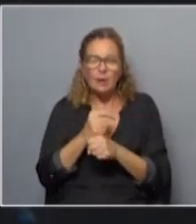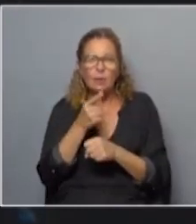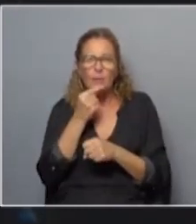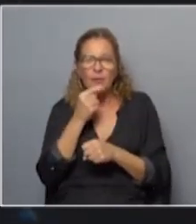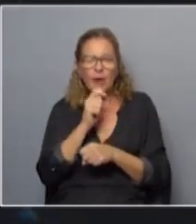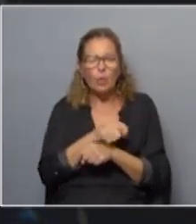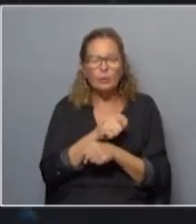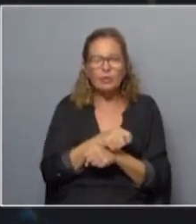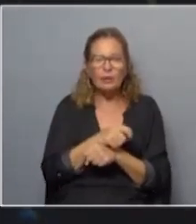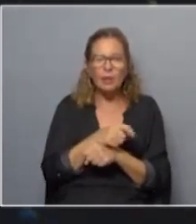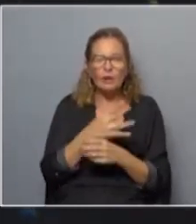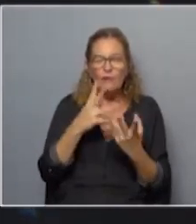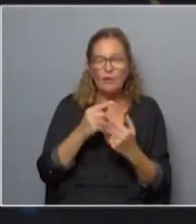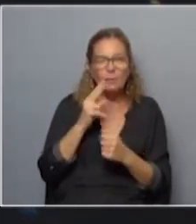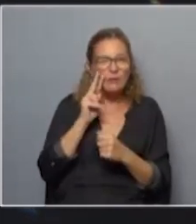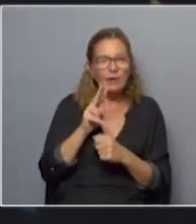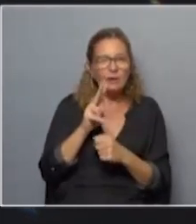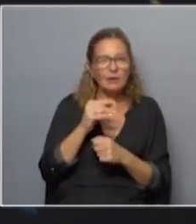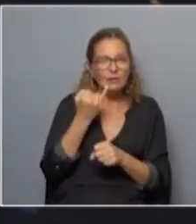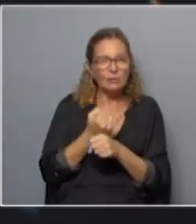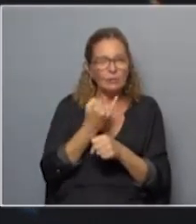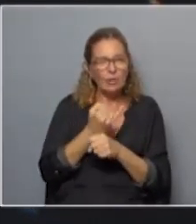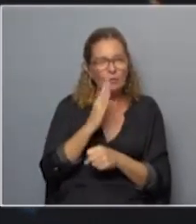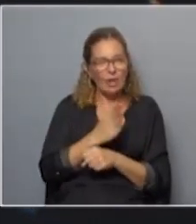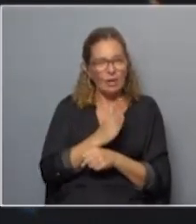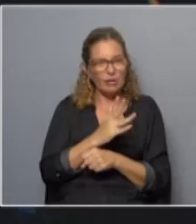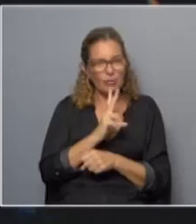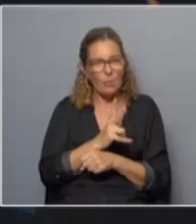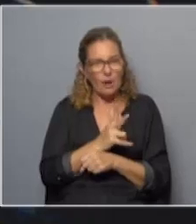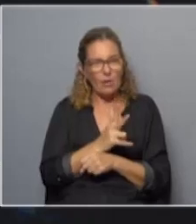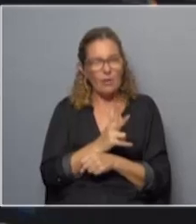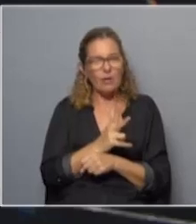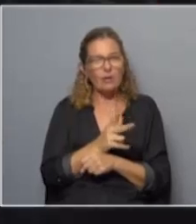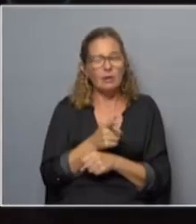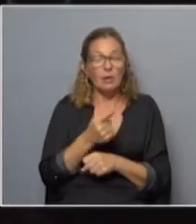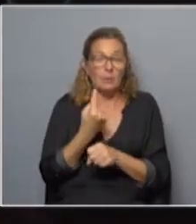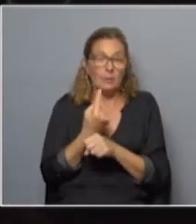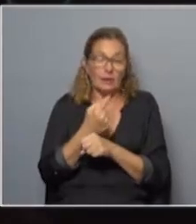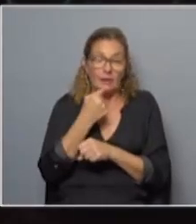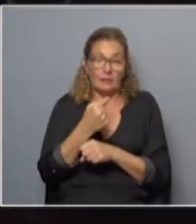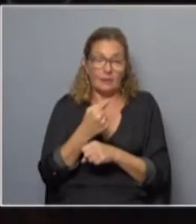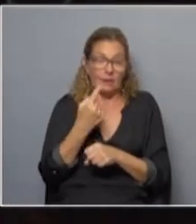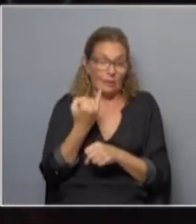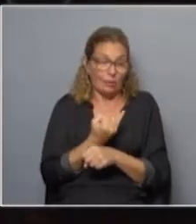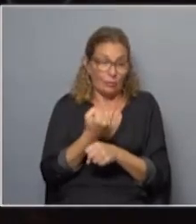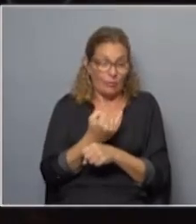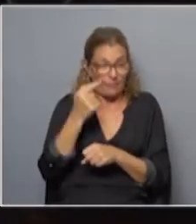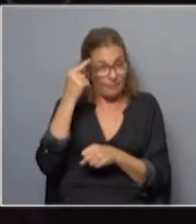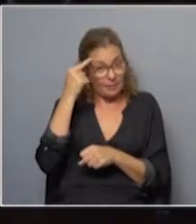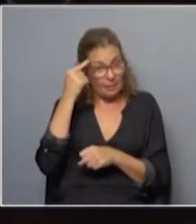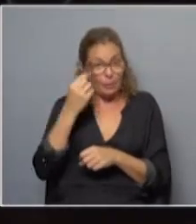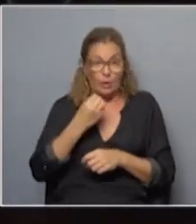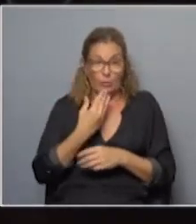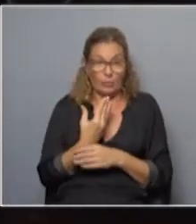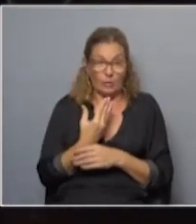justicia ¿hay una visión de la institución de derechos humanos? bueno lo primero que hay que decir es que en la institución creemos que es bueno